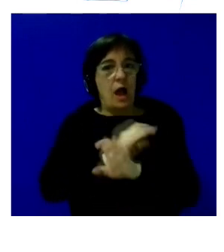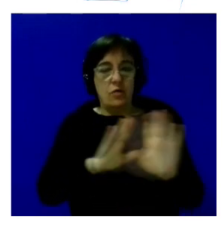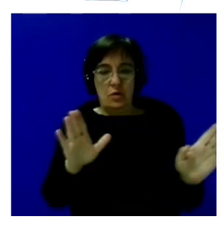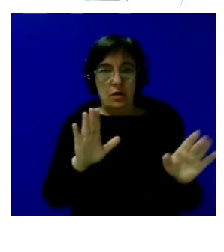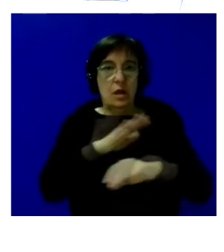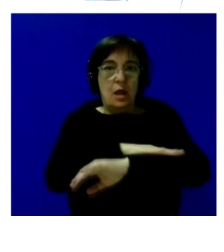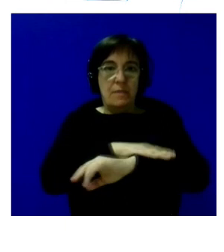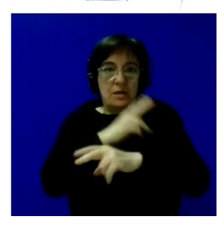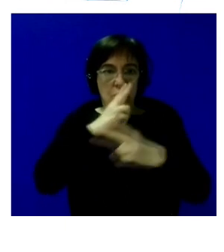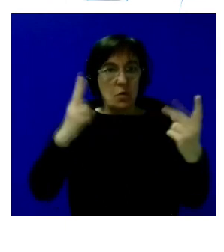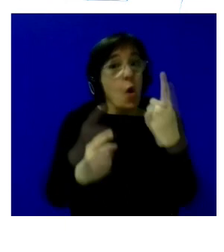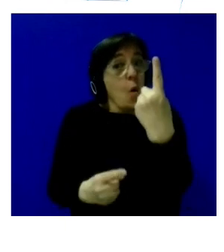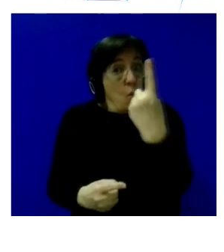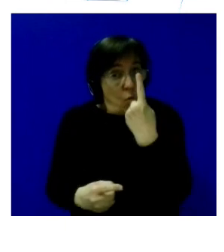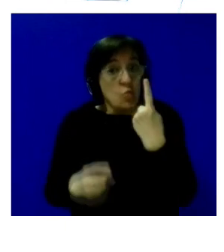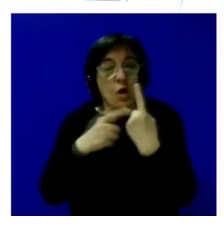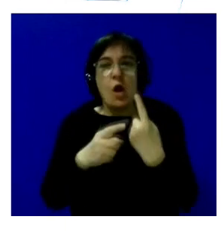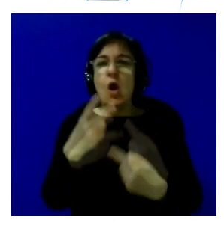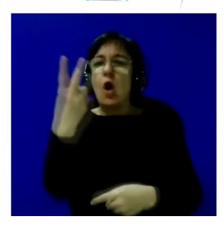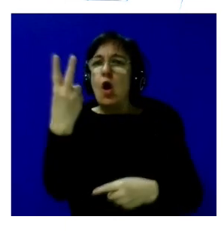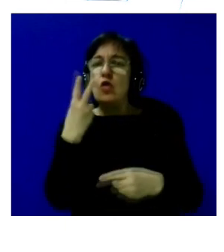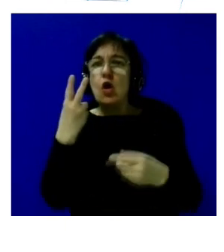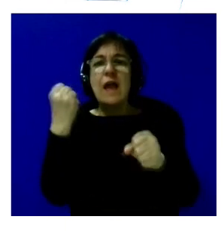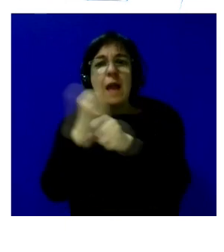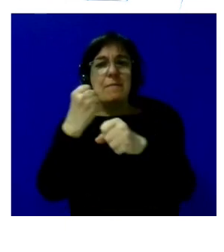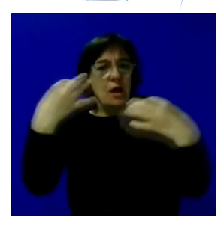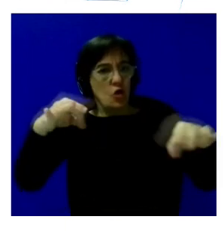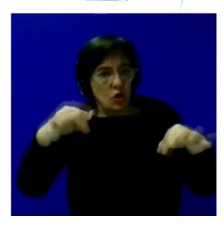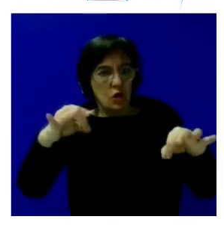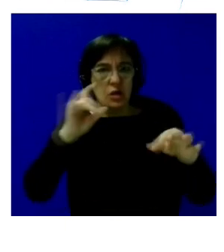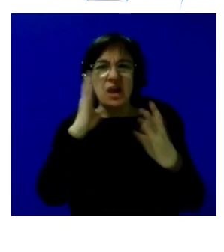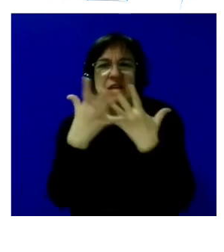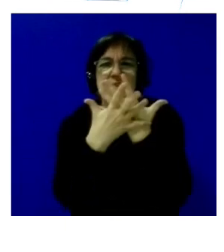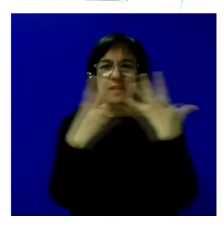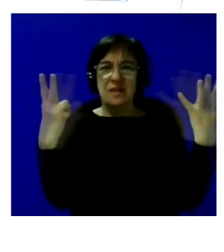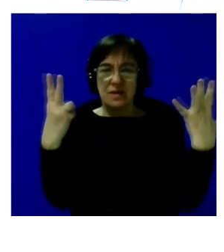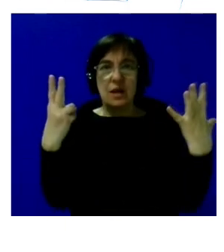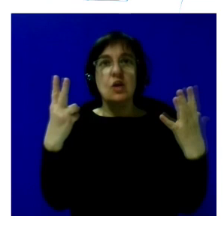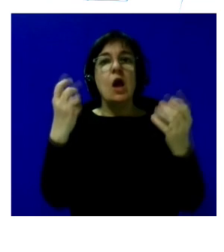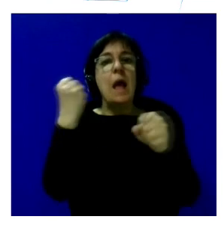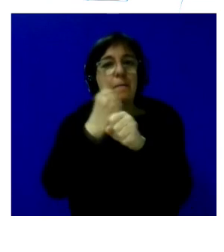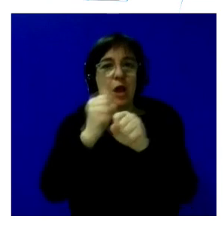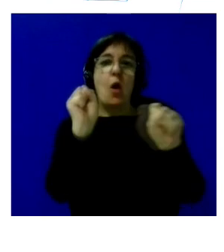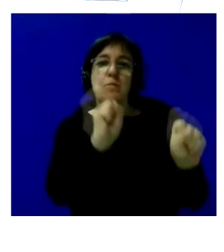públicas ha habido un caso ha habido dos en empleo ordinario efectivamente 17 en empleo protegido